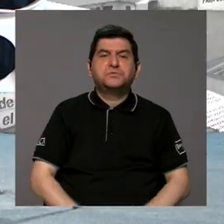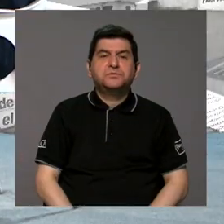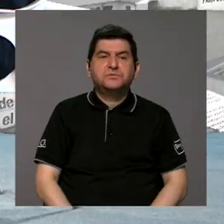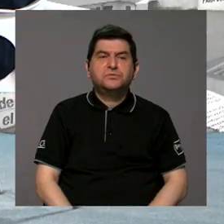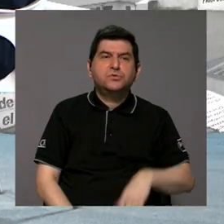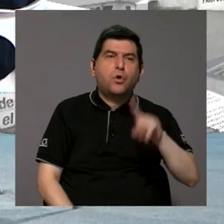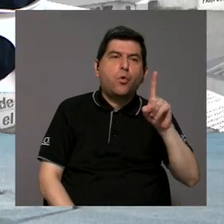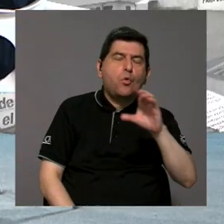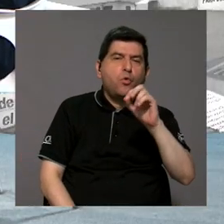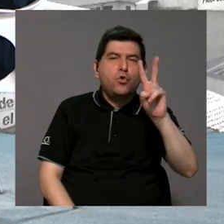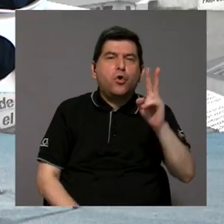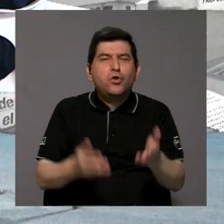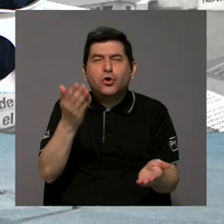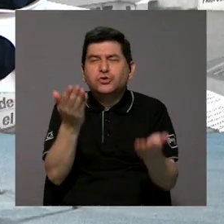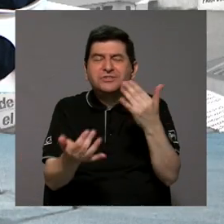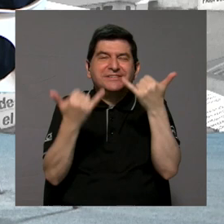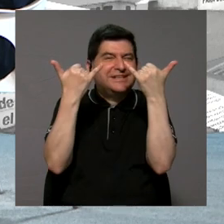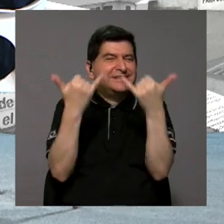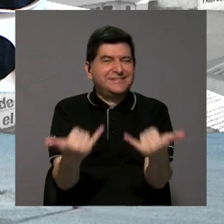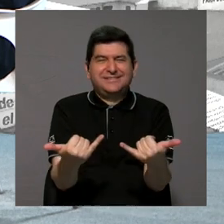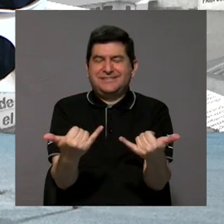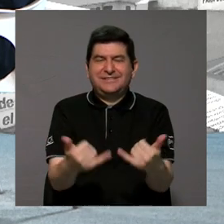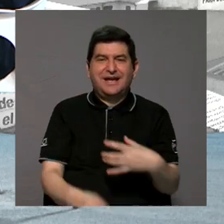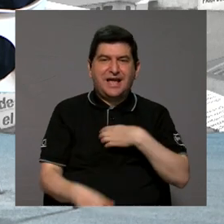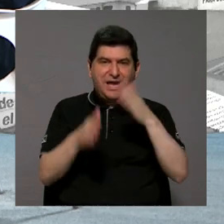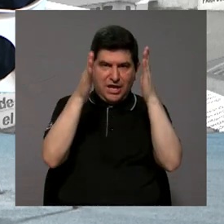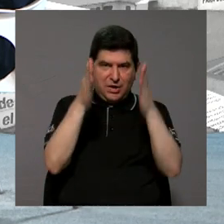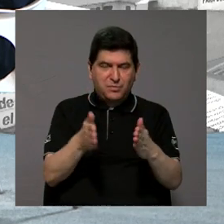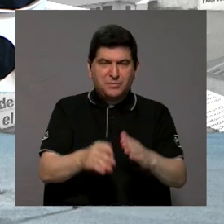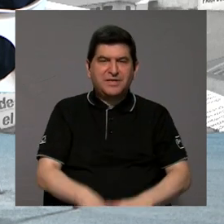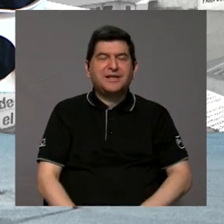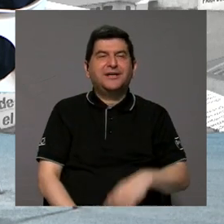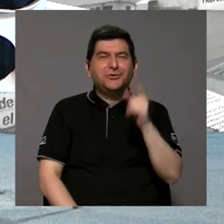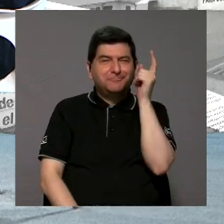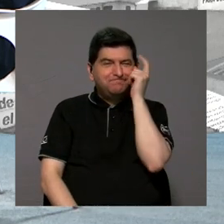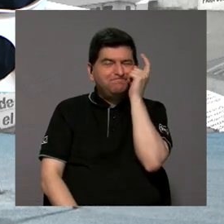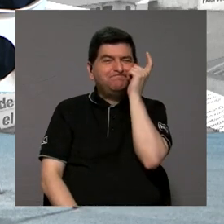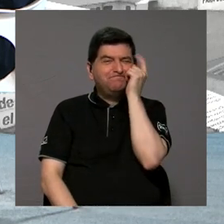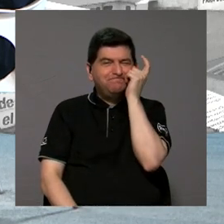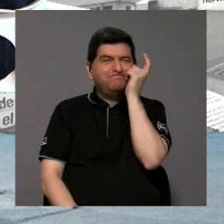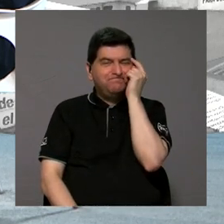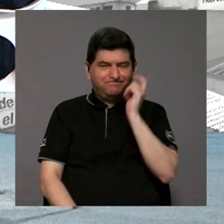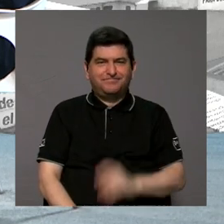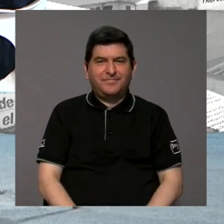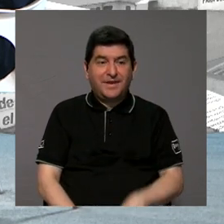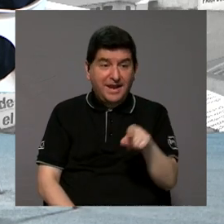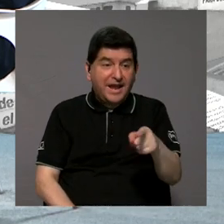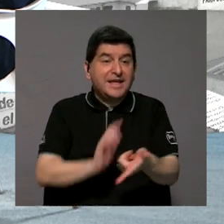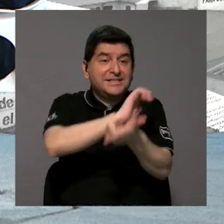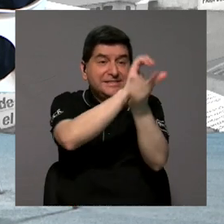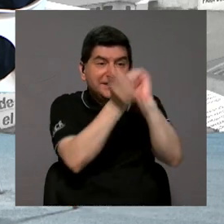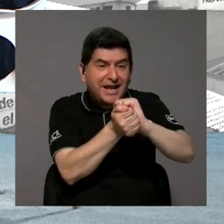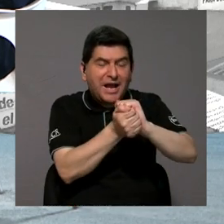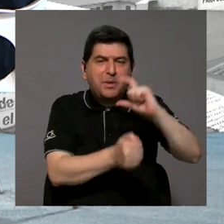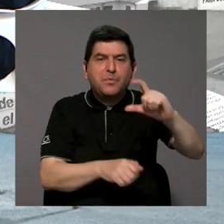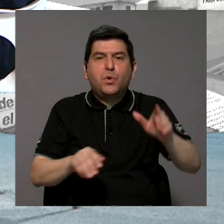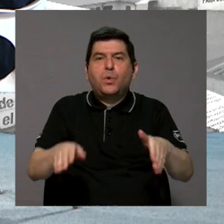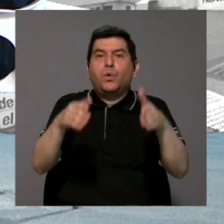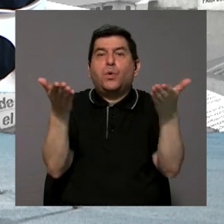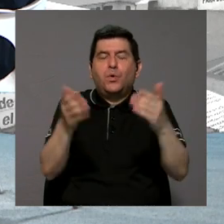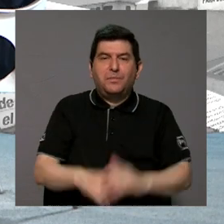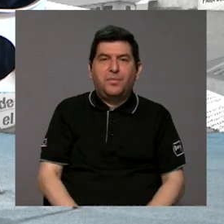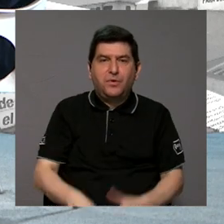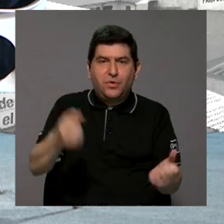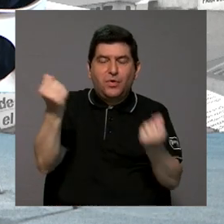habían uno o dos que quizás ya los dueños tienen que pensar en cómo hacer ese recambio de